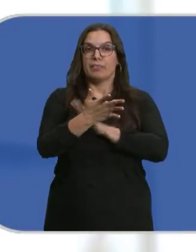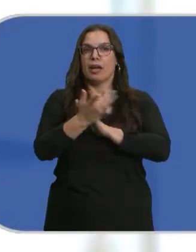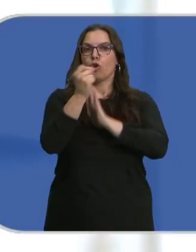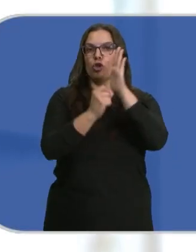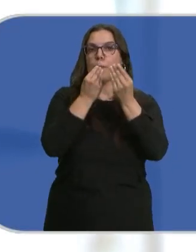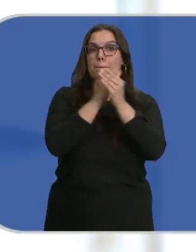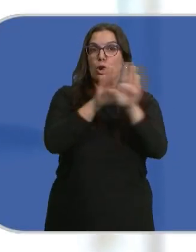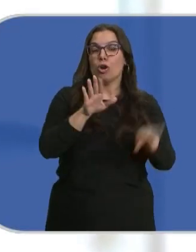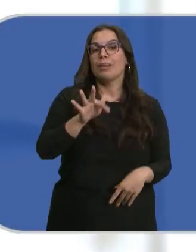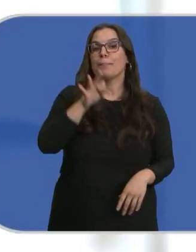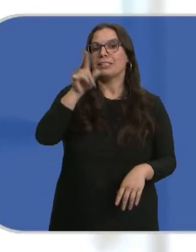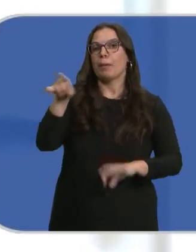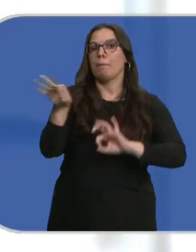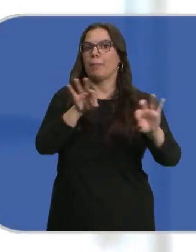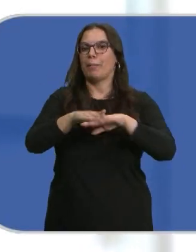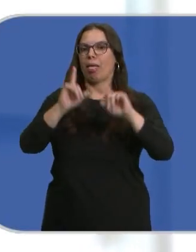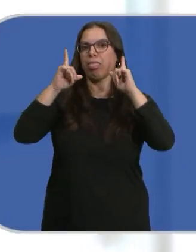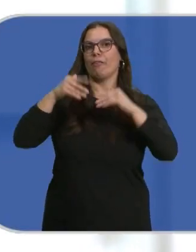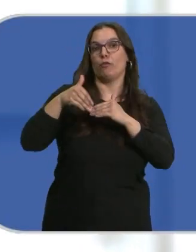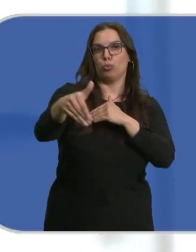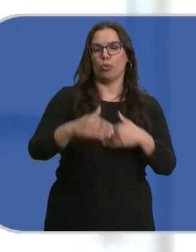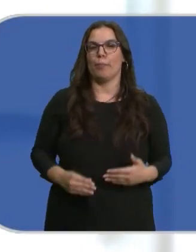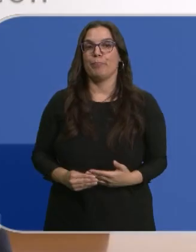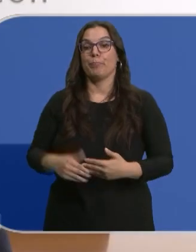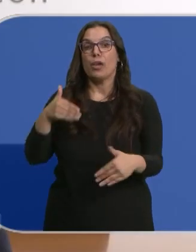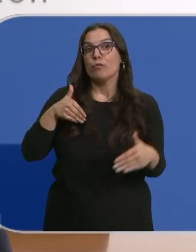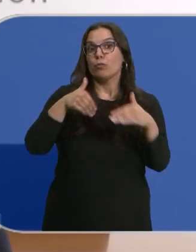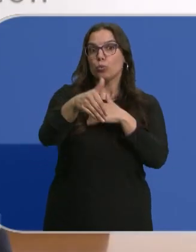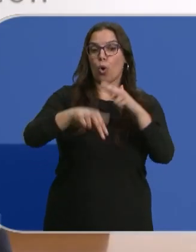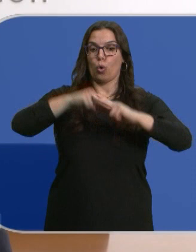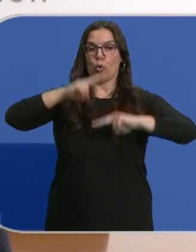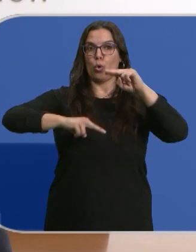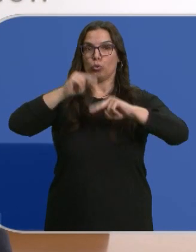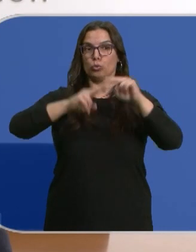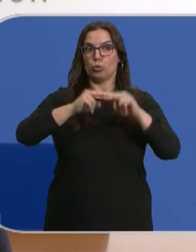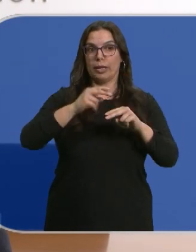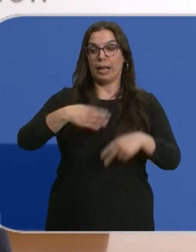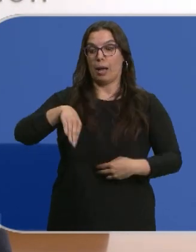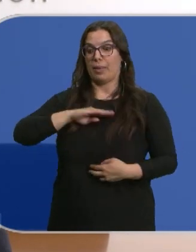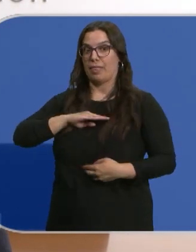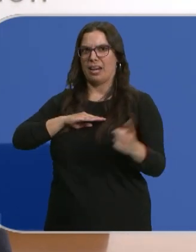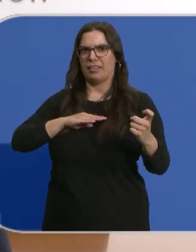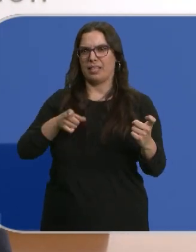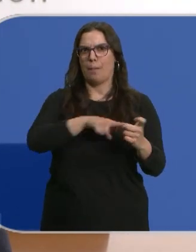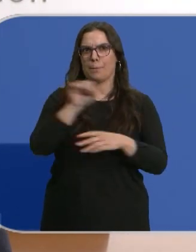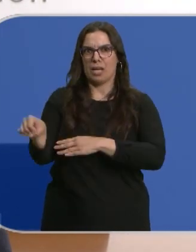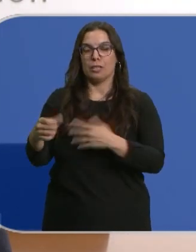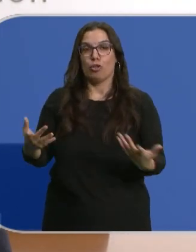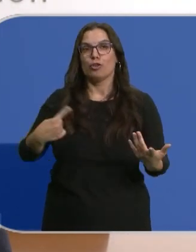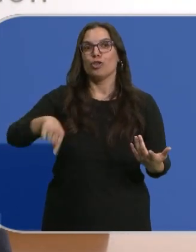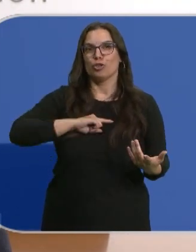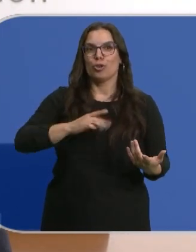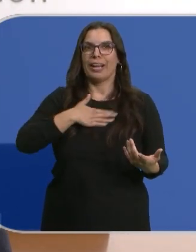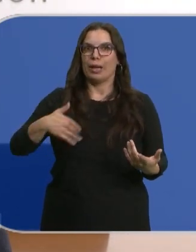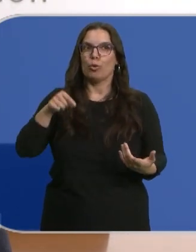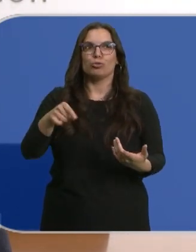mejores condiciones, sino que se preparen para el futuro. Va a haber más necesidad de construir que capacidad para construir. Entonces, claro, nosotros